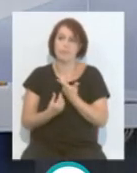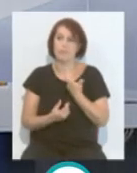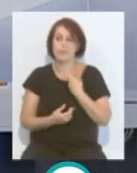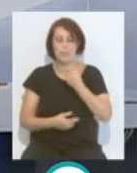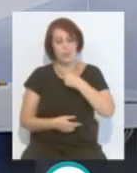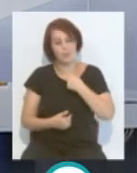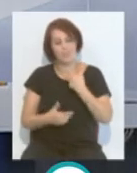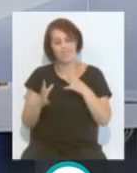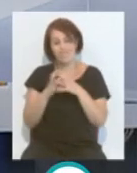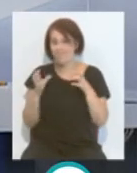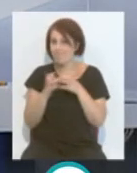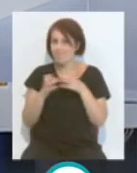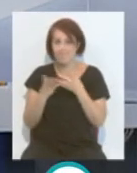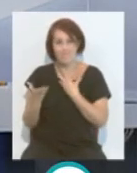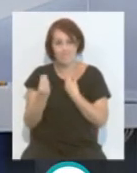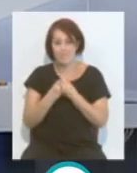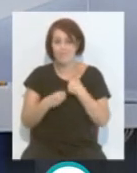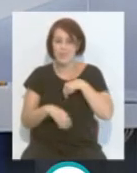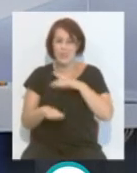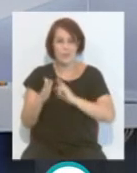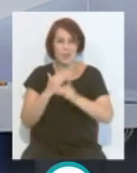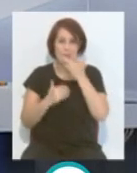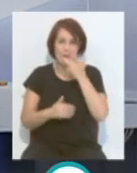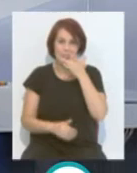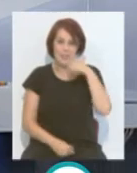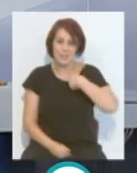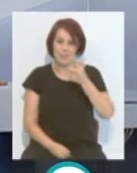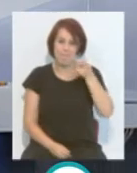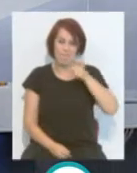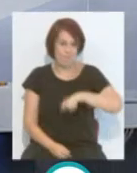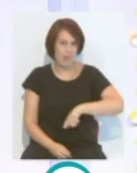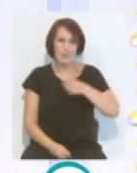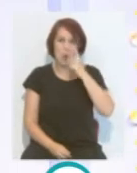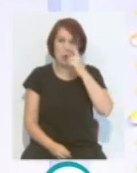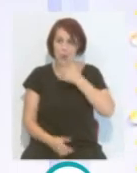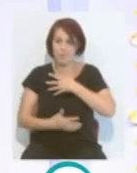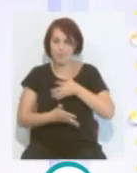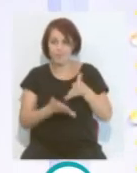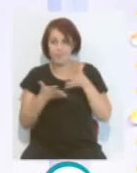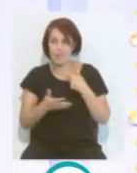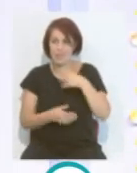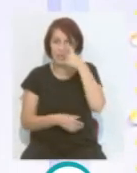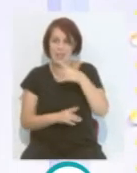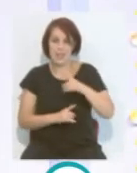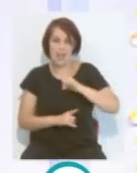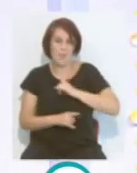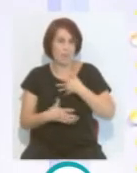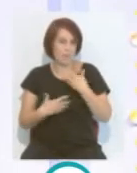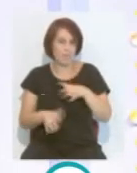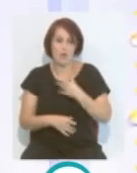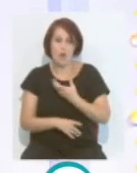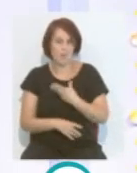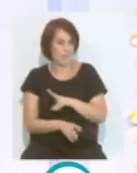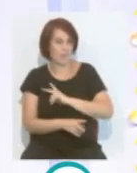tenía muchas ganas de que lo hicieras en el Submarino durante este mes de junio. Bueno, pues yo encantado Nacho. Sabes que cuando me llames por teléfono lo